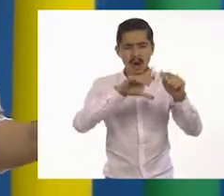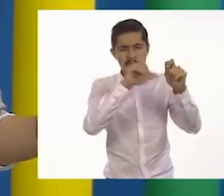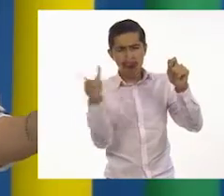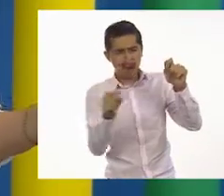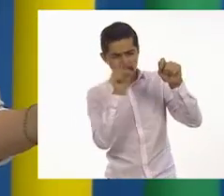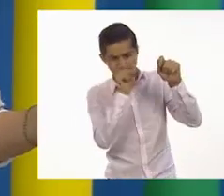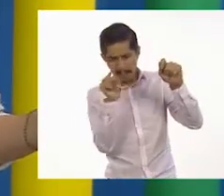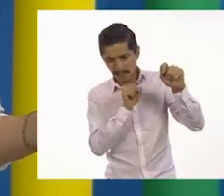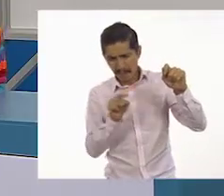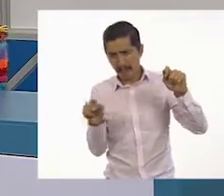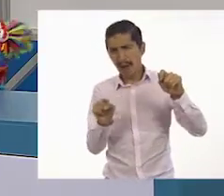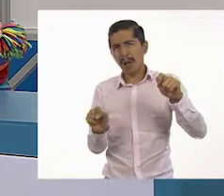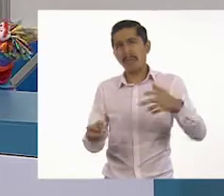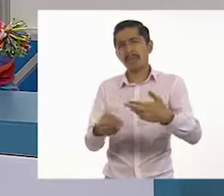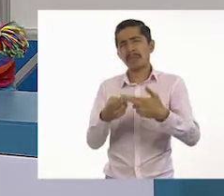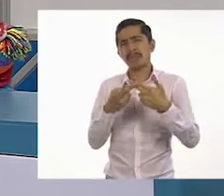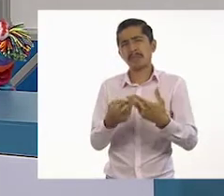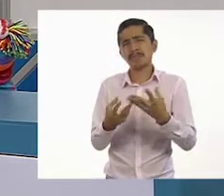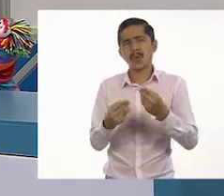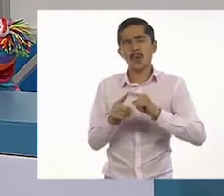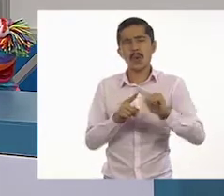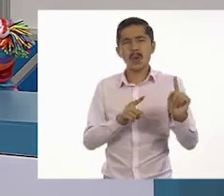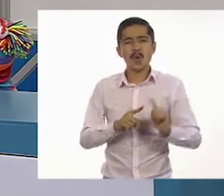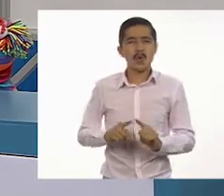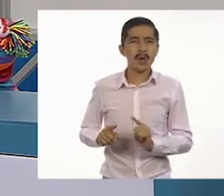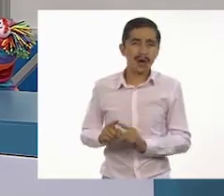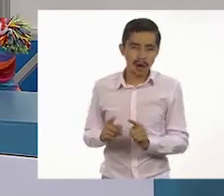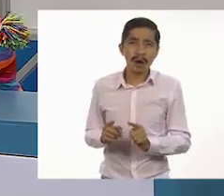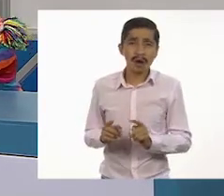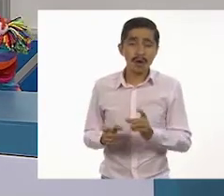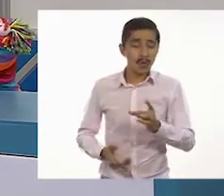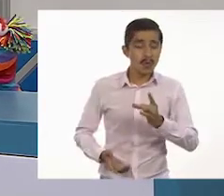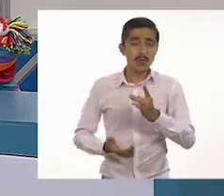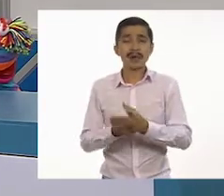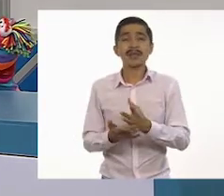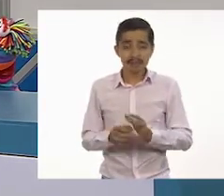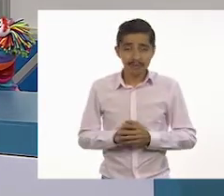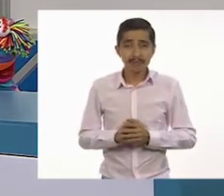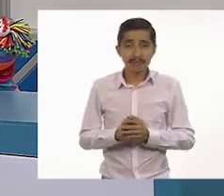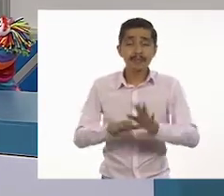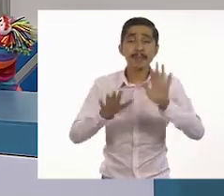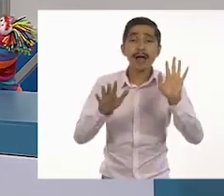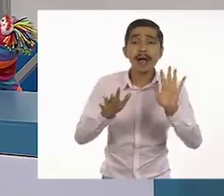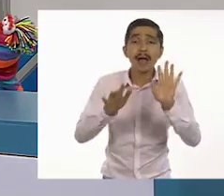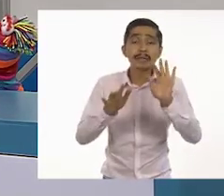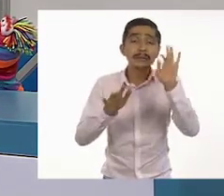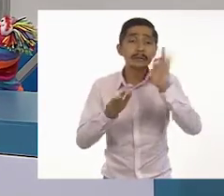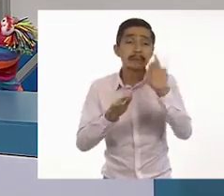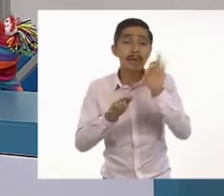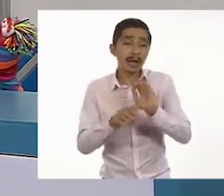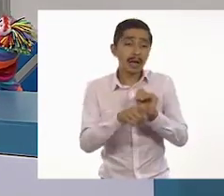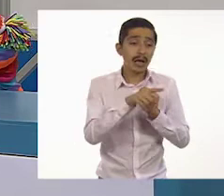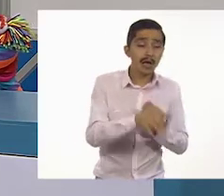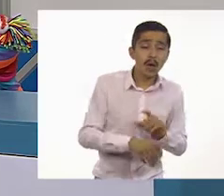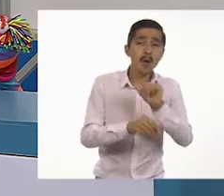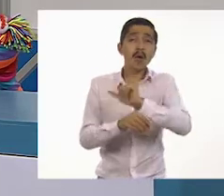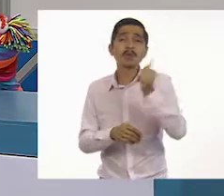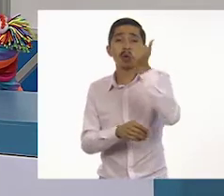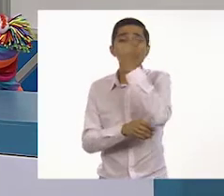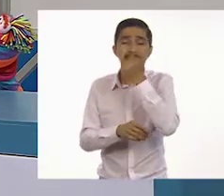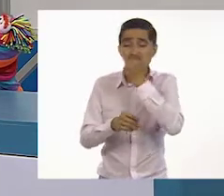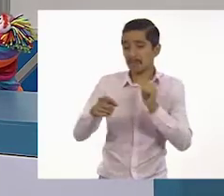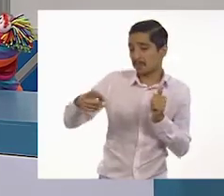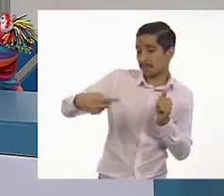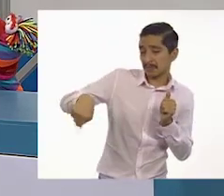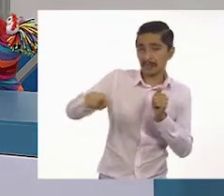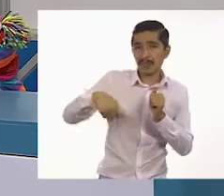todo tipo. Muy bien. Ahora, si él o cualquier otro estudiante allá en casa quisiera compartir con